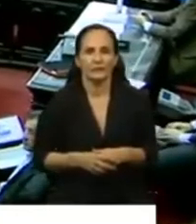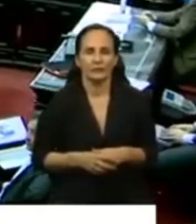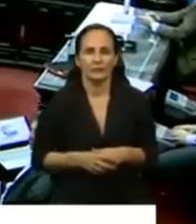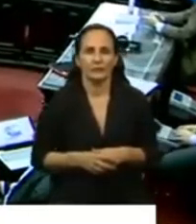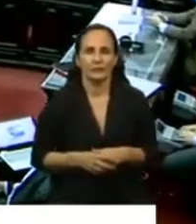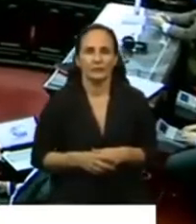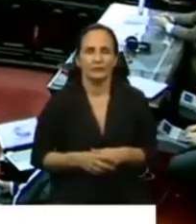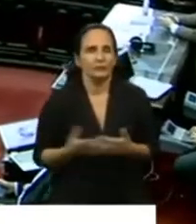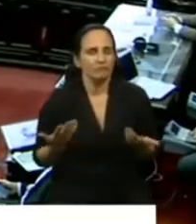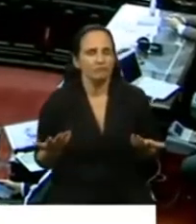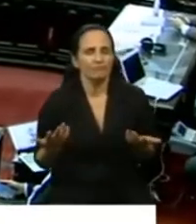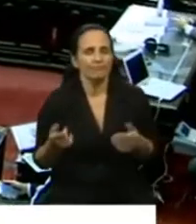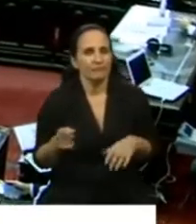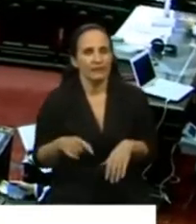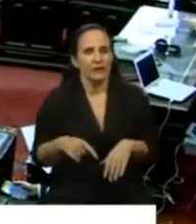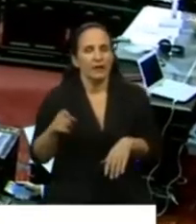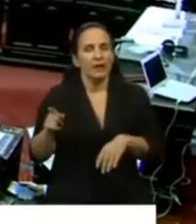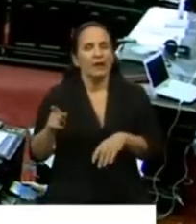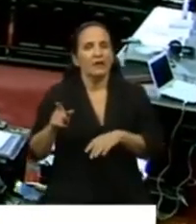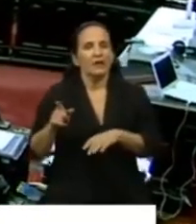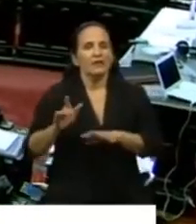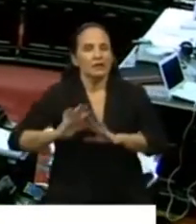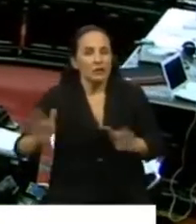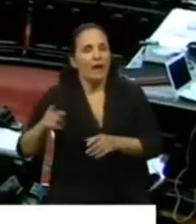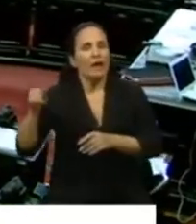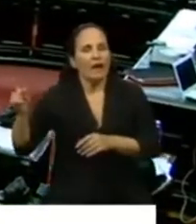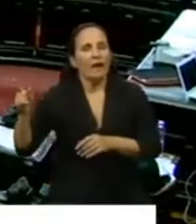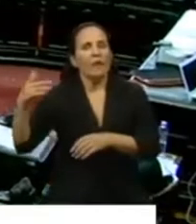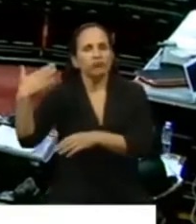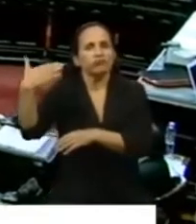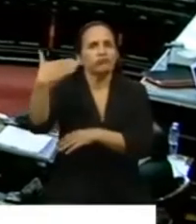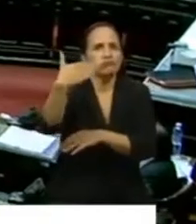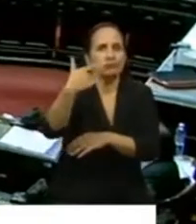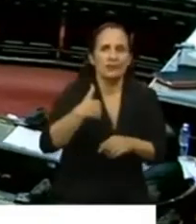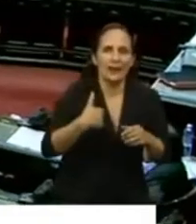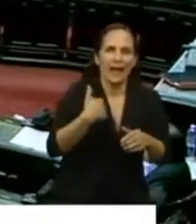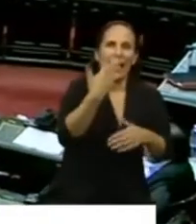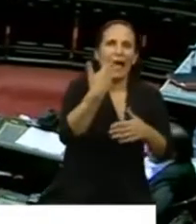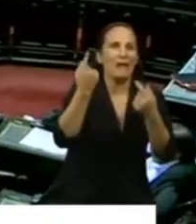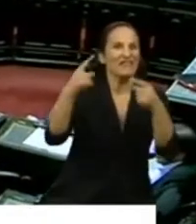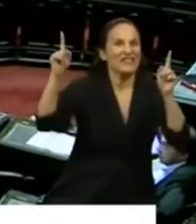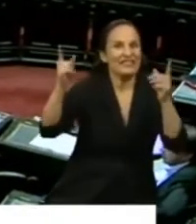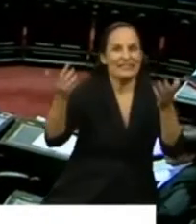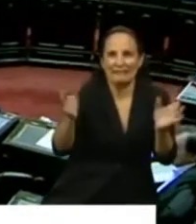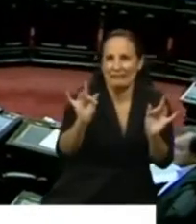Es difícil ser original después de tantos oradores refiriéndose al mismo tema.